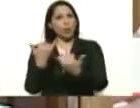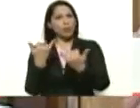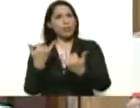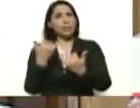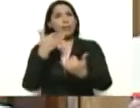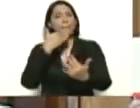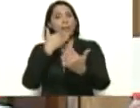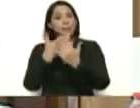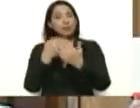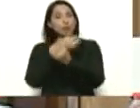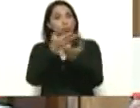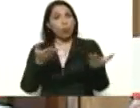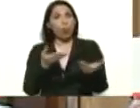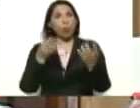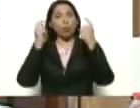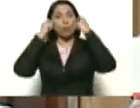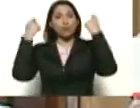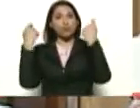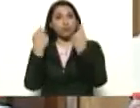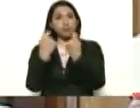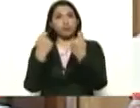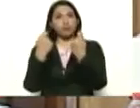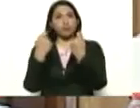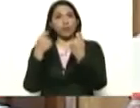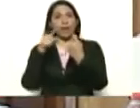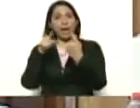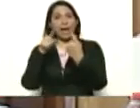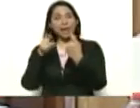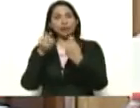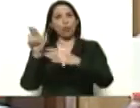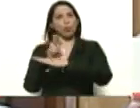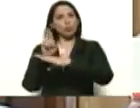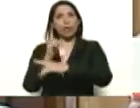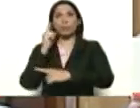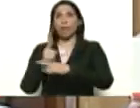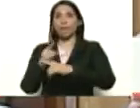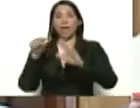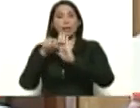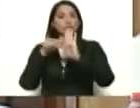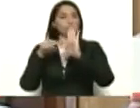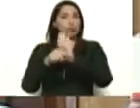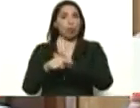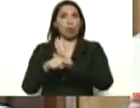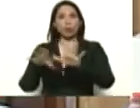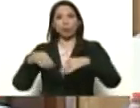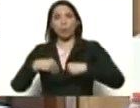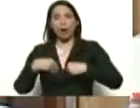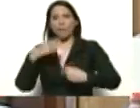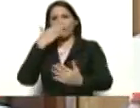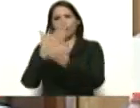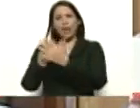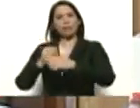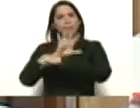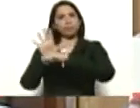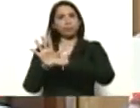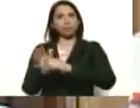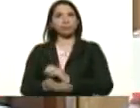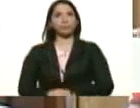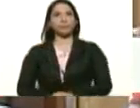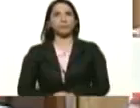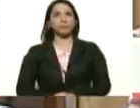fundamental en el marco de las acciones que debemos tomar frente a la pandemia del COVID-19.